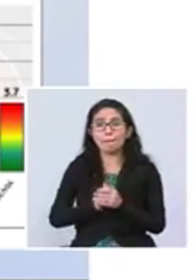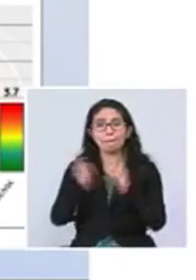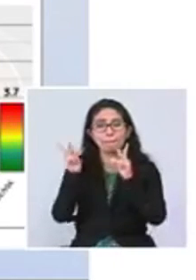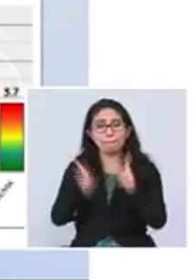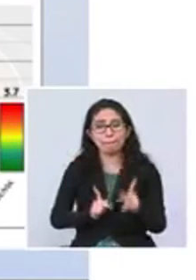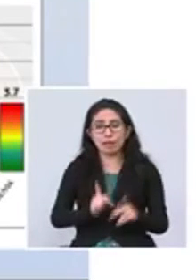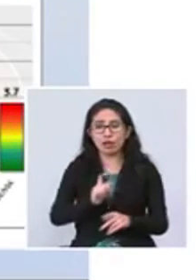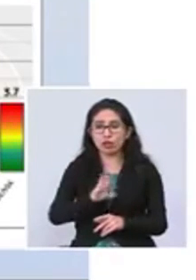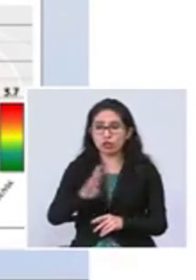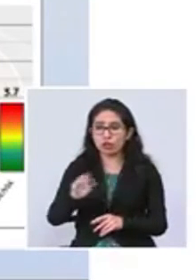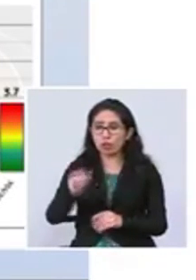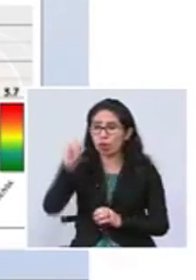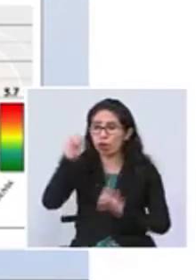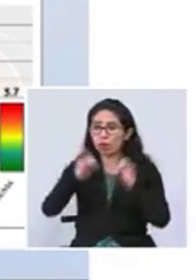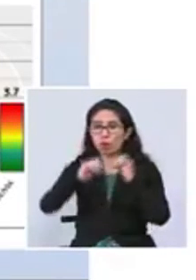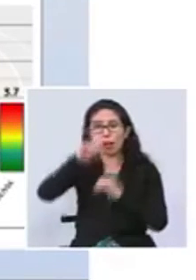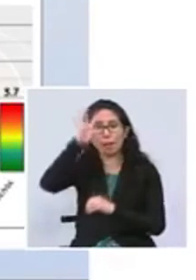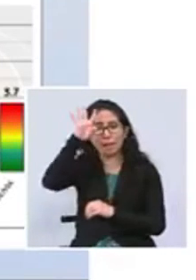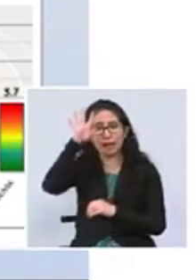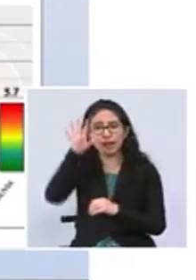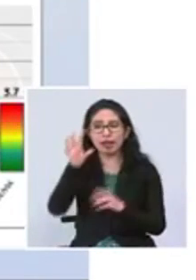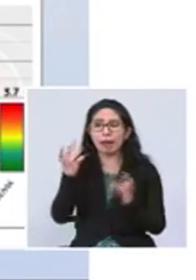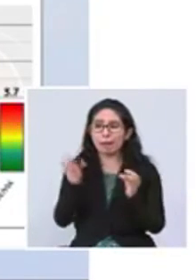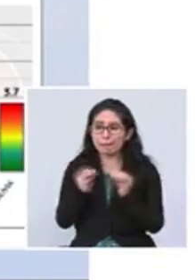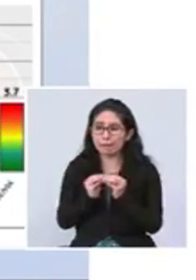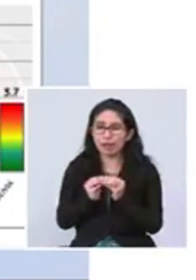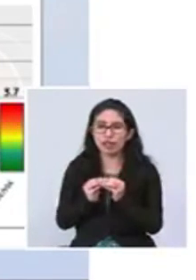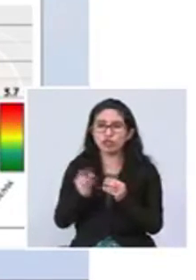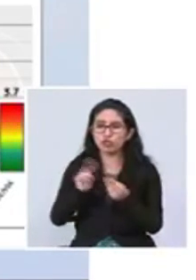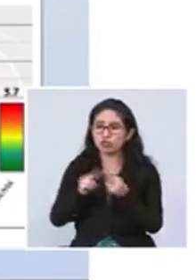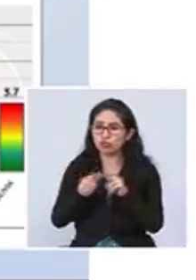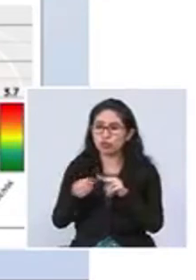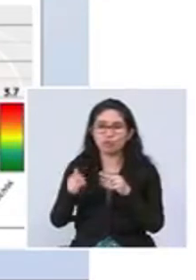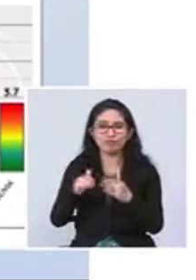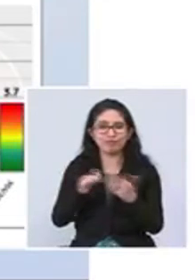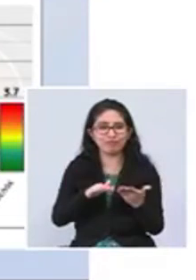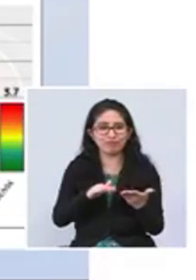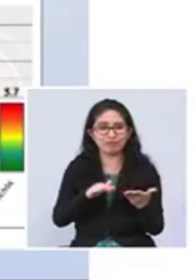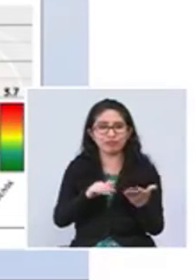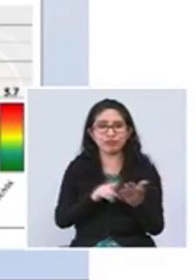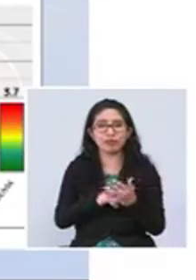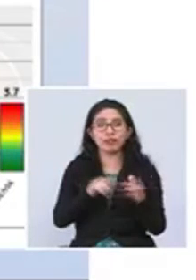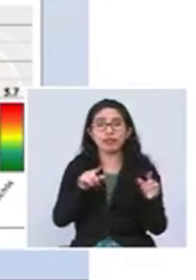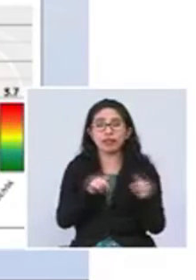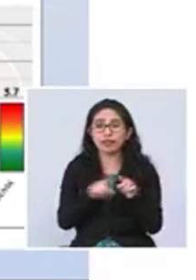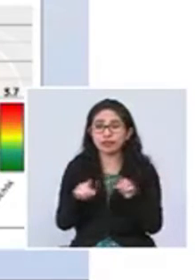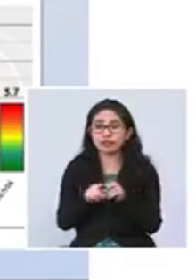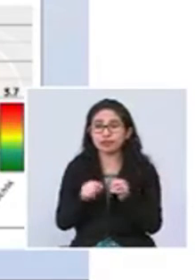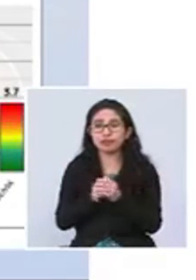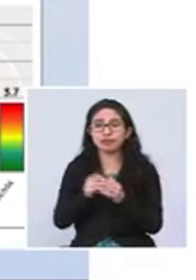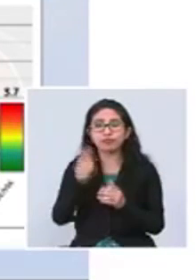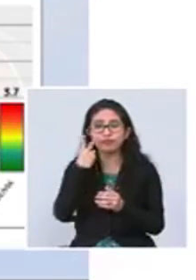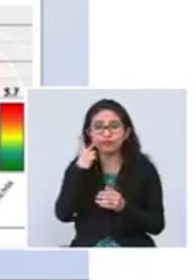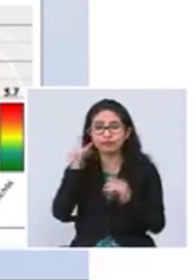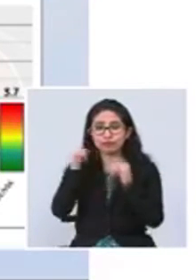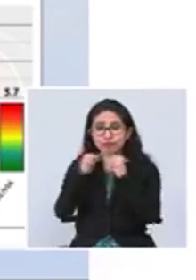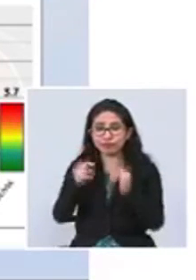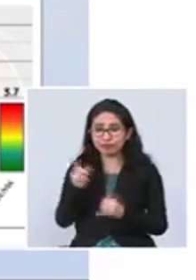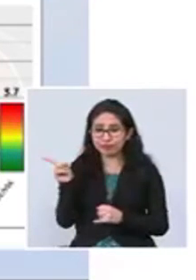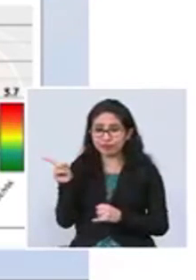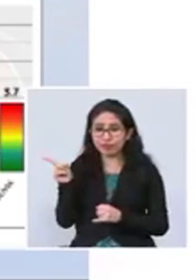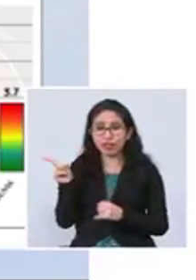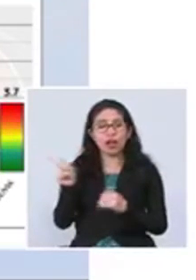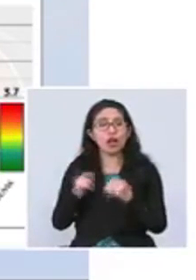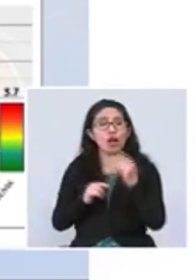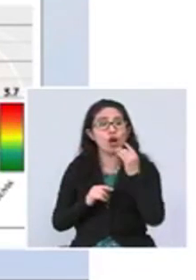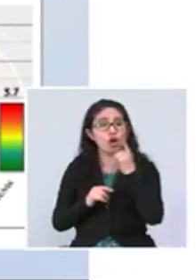Oruri y Beni los departamentos con la mayor tasa acumulada en la región. Vemos entonces en el gráfico en color rojo